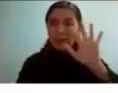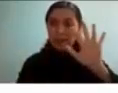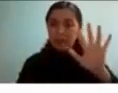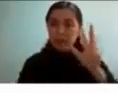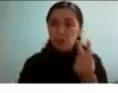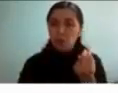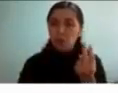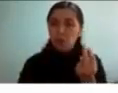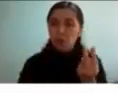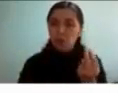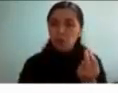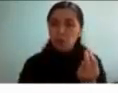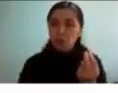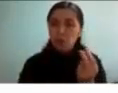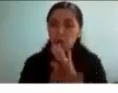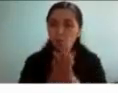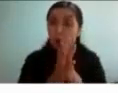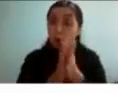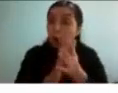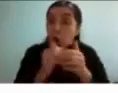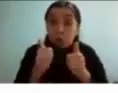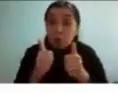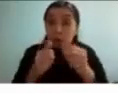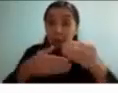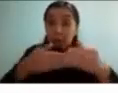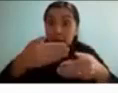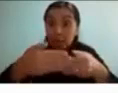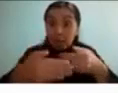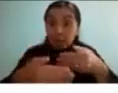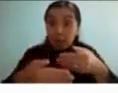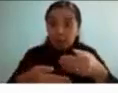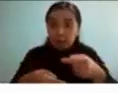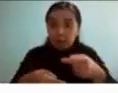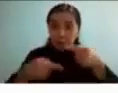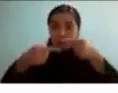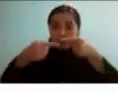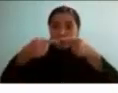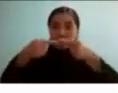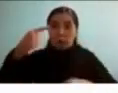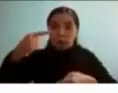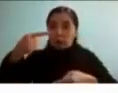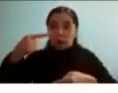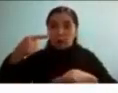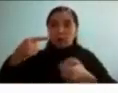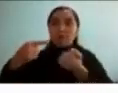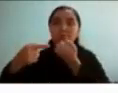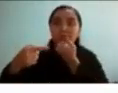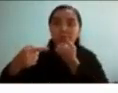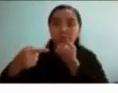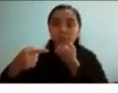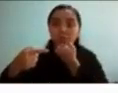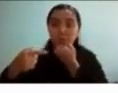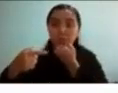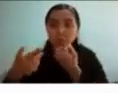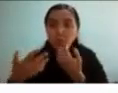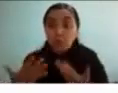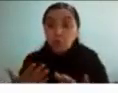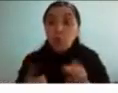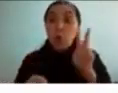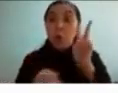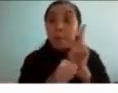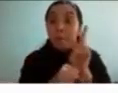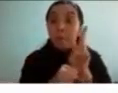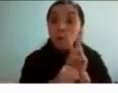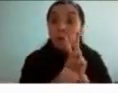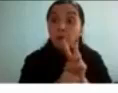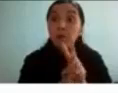pero de repente llegaba un momento en que hacía no sé qué pasaba había una fuga y cometía un error de hecho un tiempo que tenía un profesor que fumaba